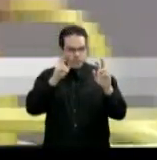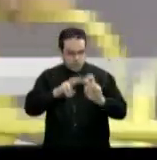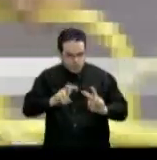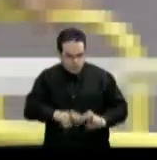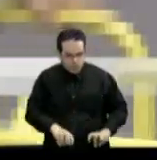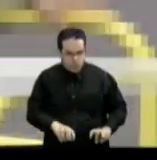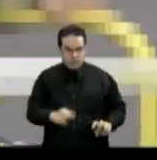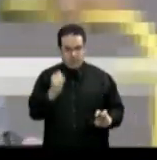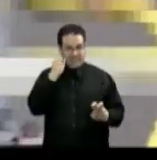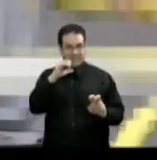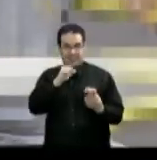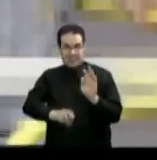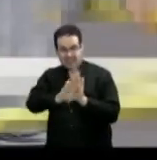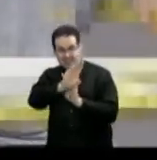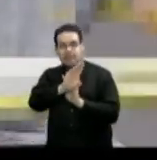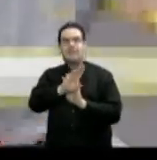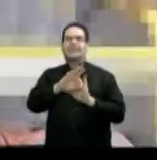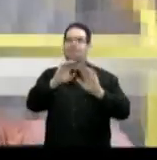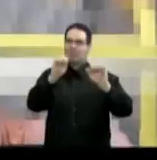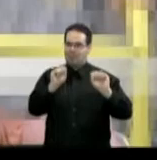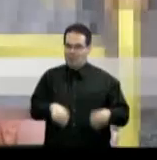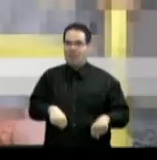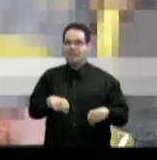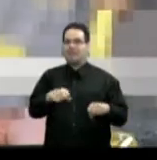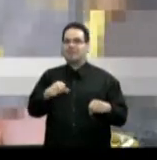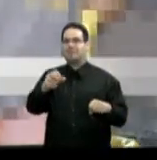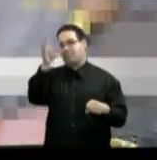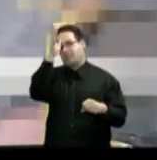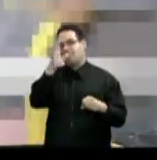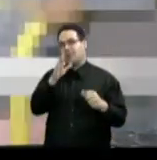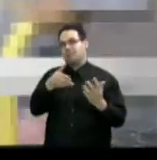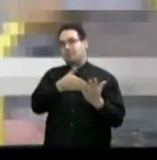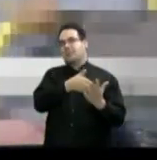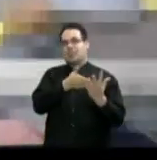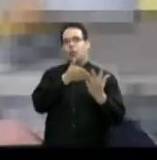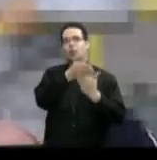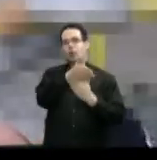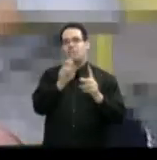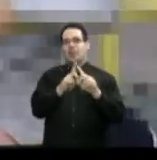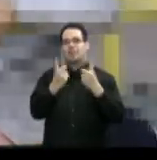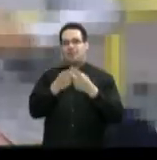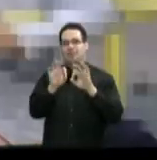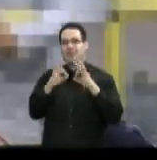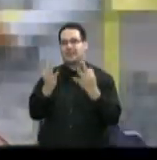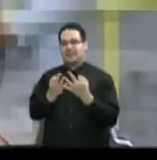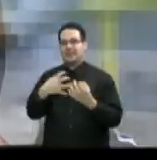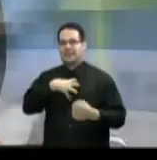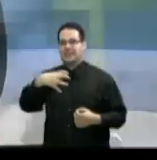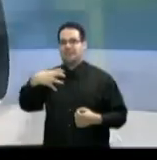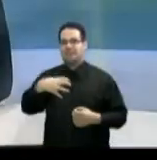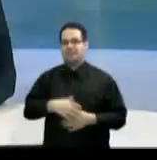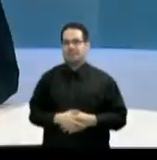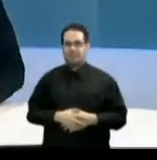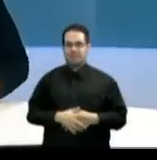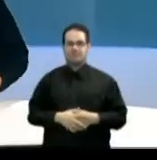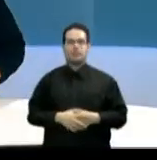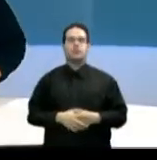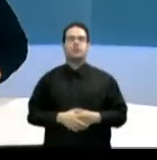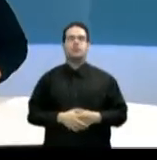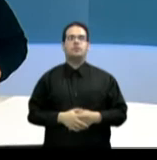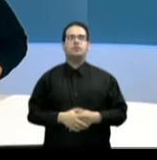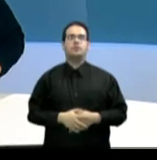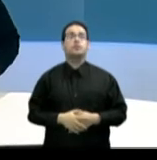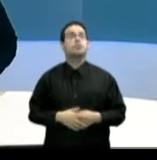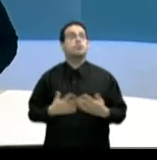trabajador social podrá referir a los padres mediante querella al departamento de la familia bueno y les